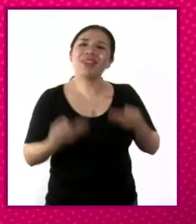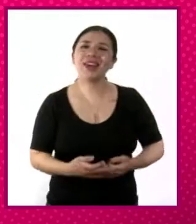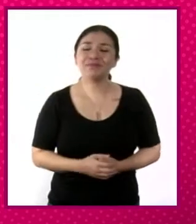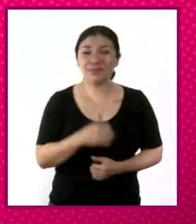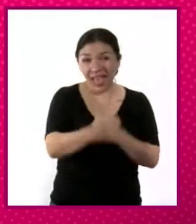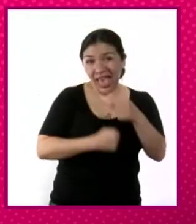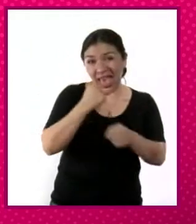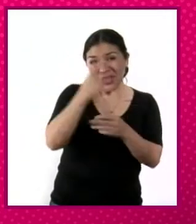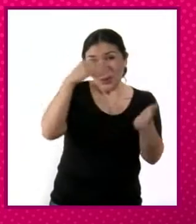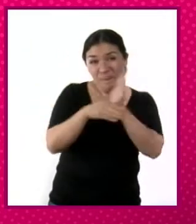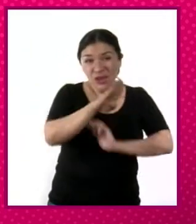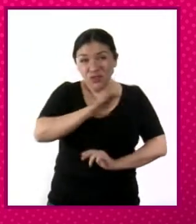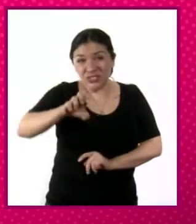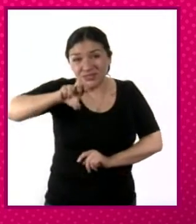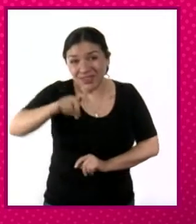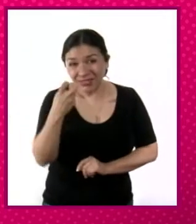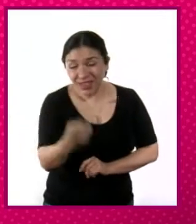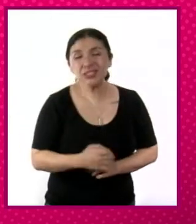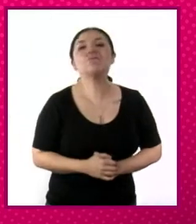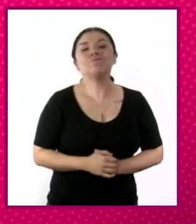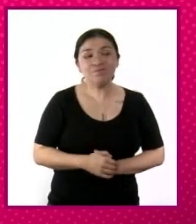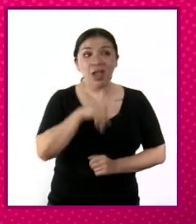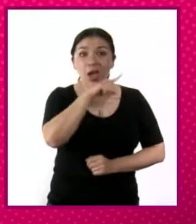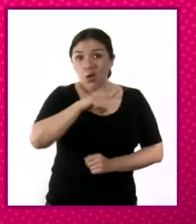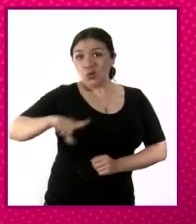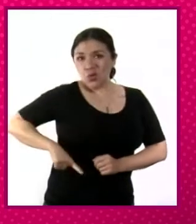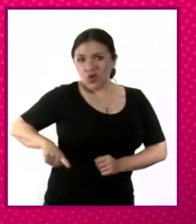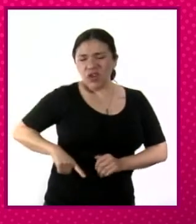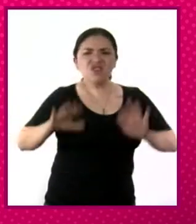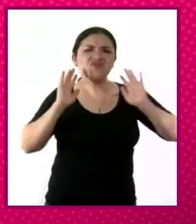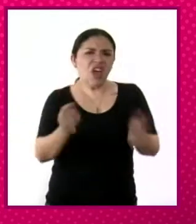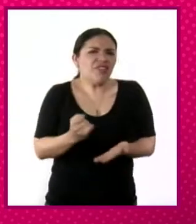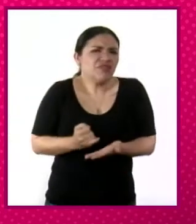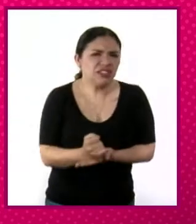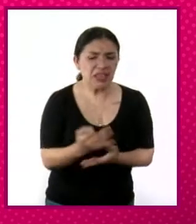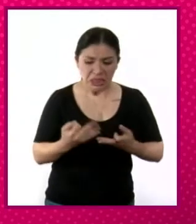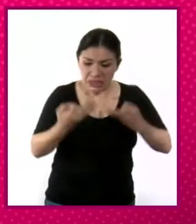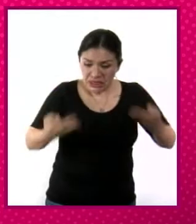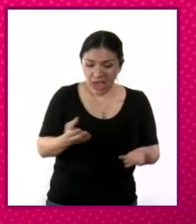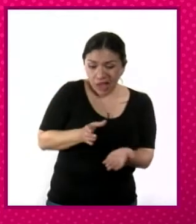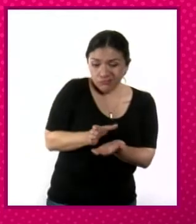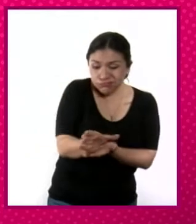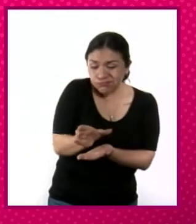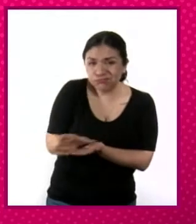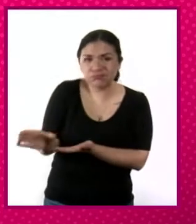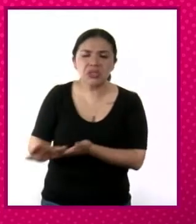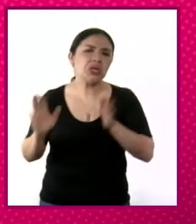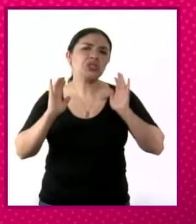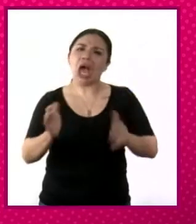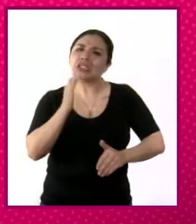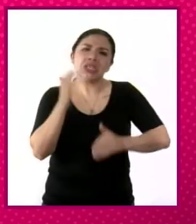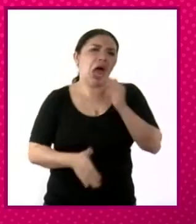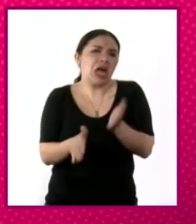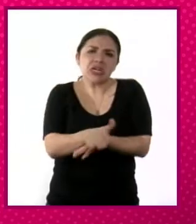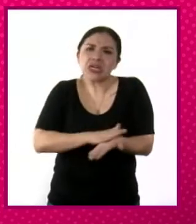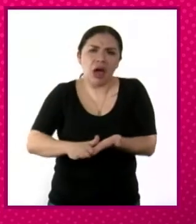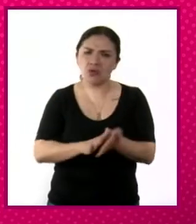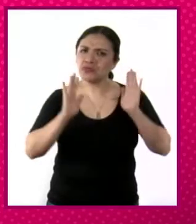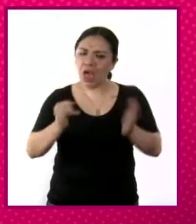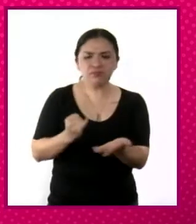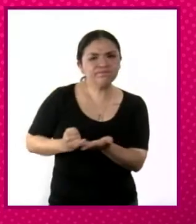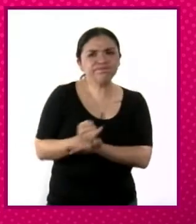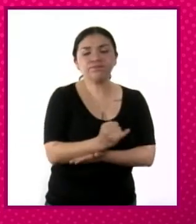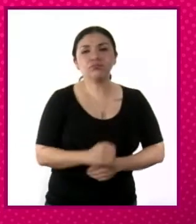1930, este Estado decide que el reparto agrario ha llegado a su fin. De hecho, lo decreta